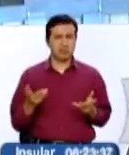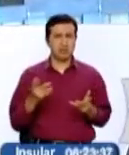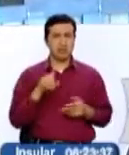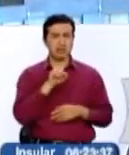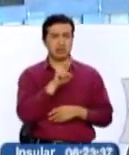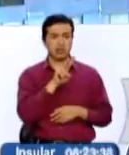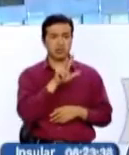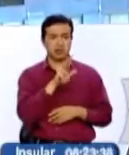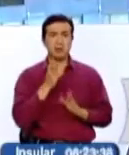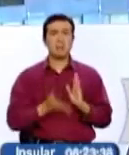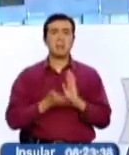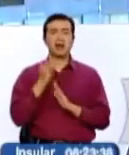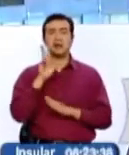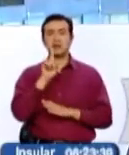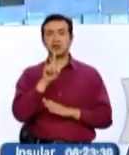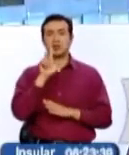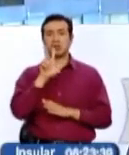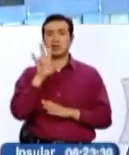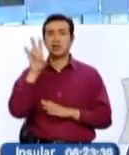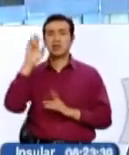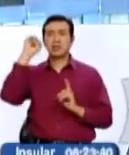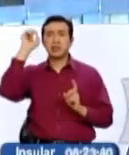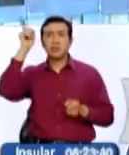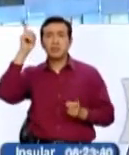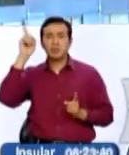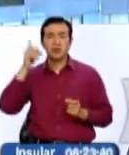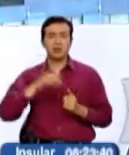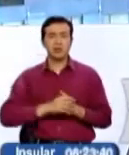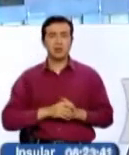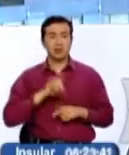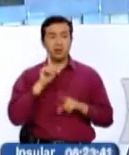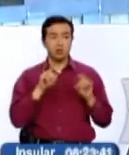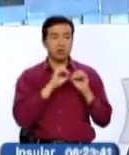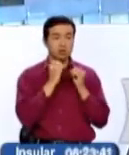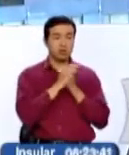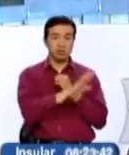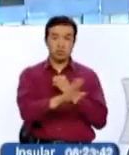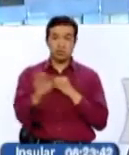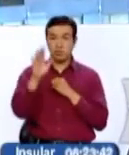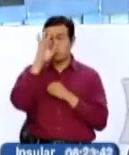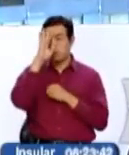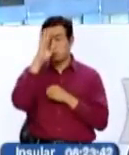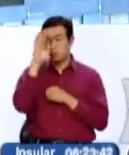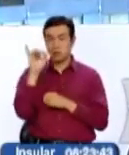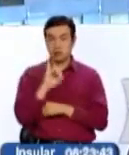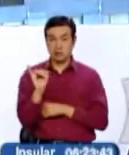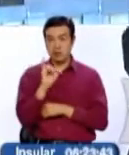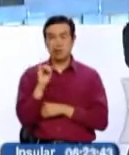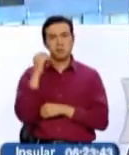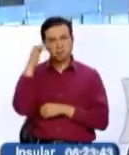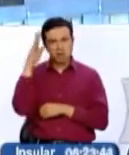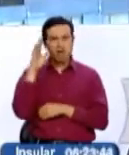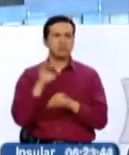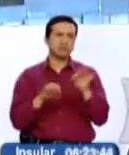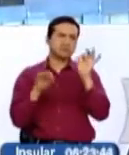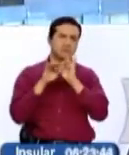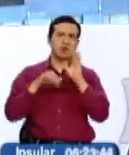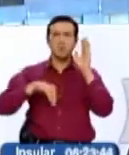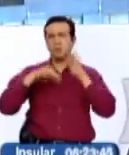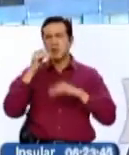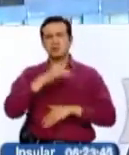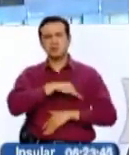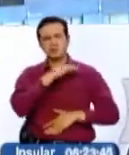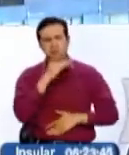123 a 137 diputados. Sin embargo, aquellos partidos de izquierda que se supone tenían la voz más importante, la voz